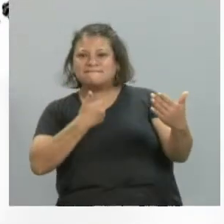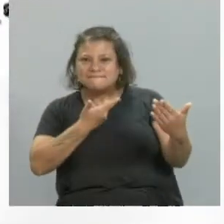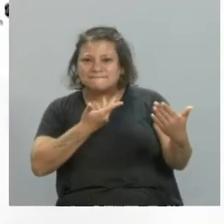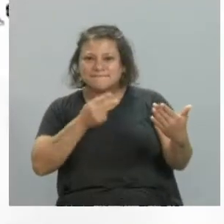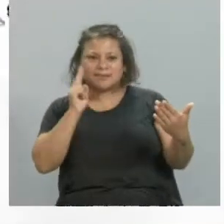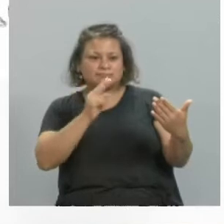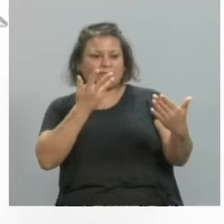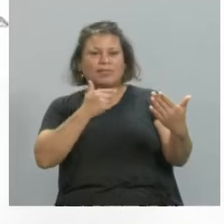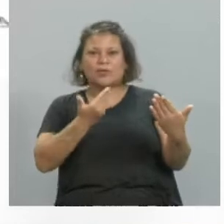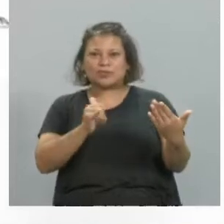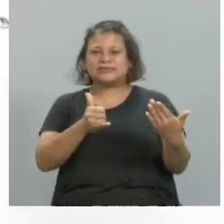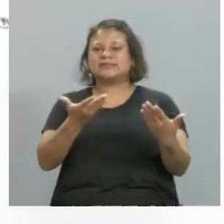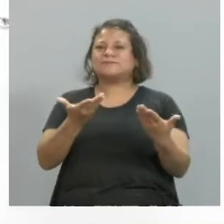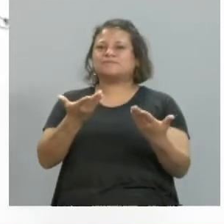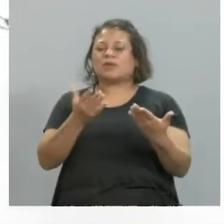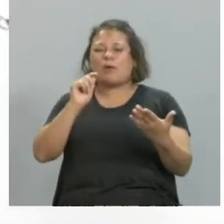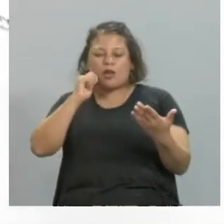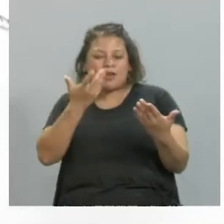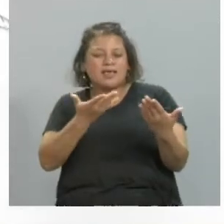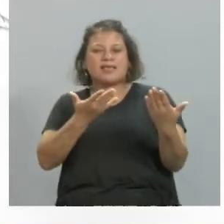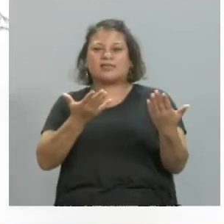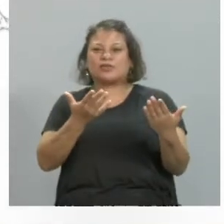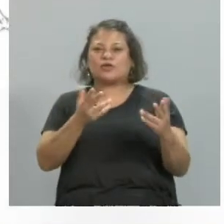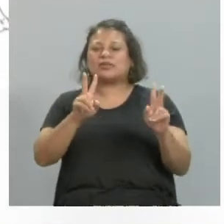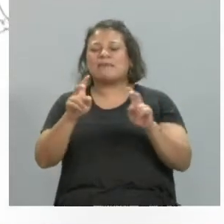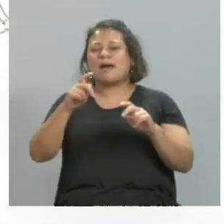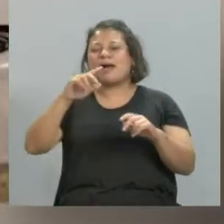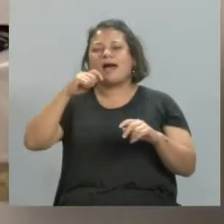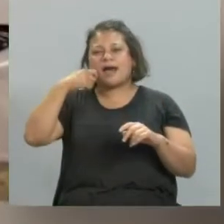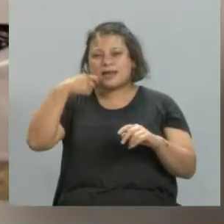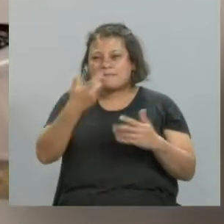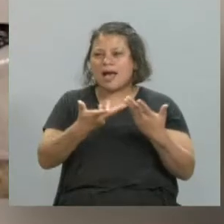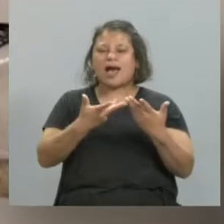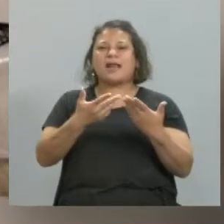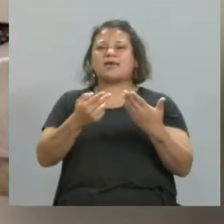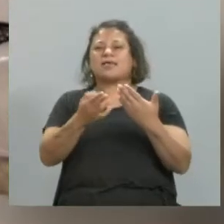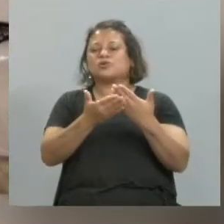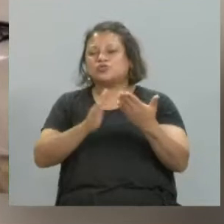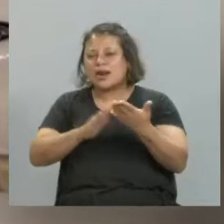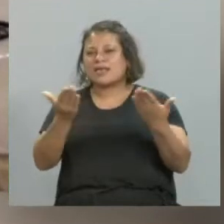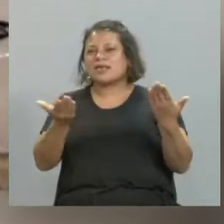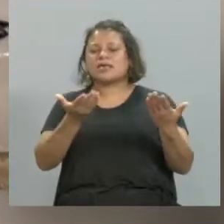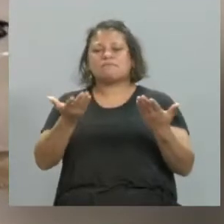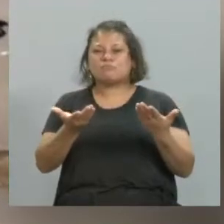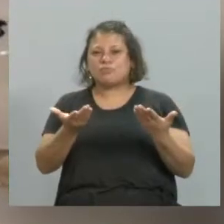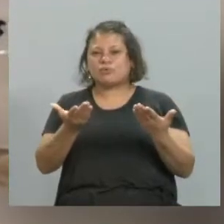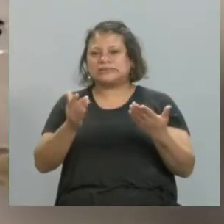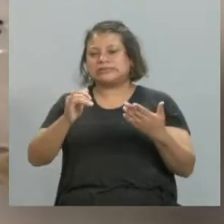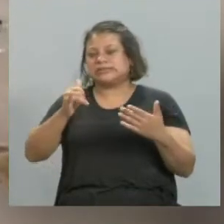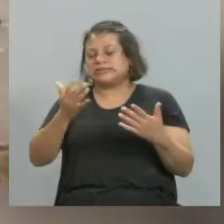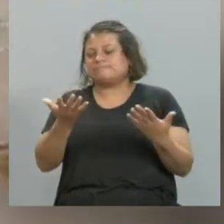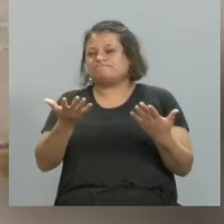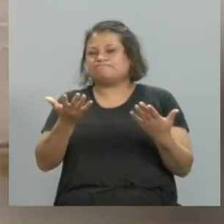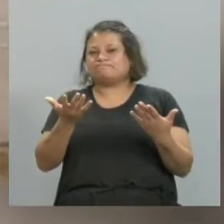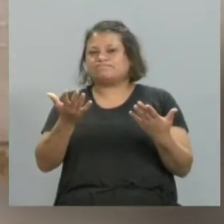gusta, y bueno, tiene como un atractivo, ¿no? El tema de los animales, el tema del surrealismo, de algún modo tiene un enganche,